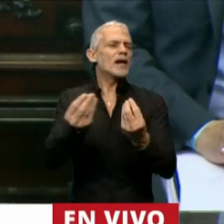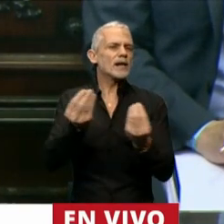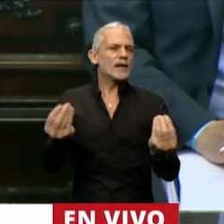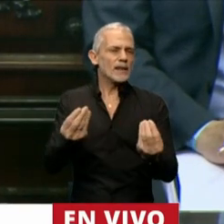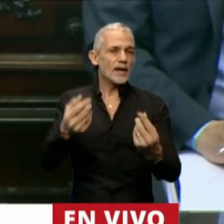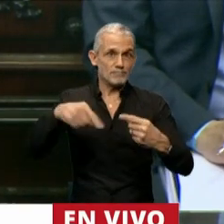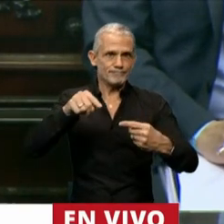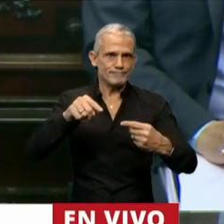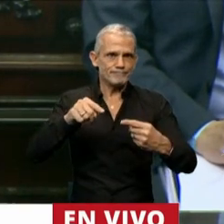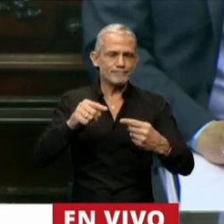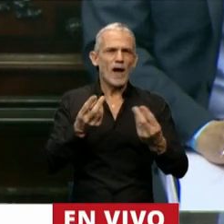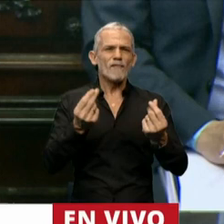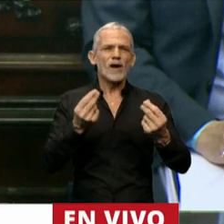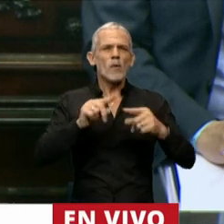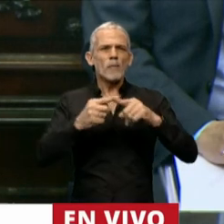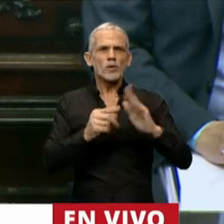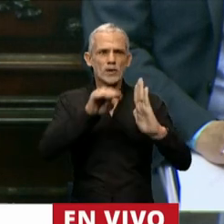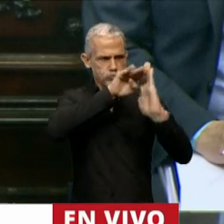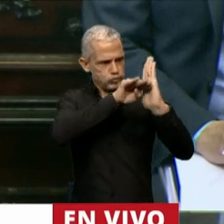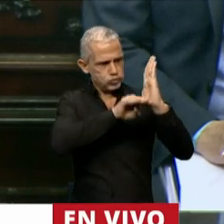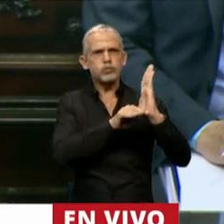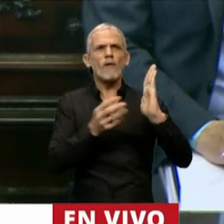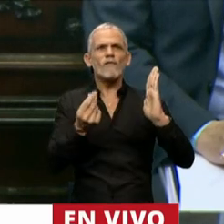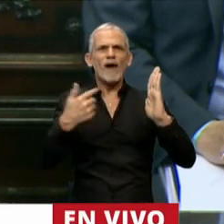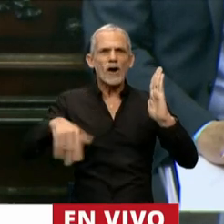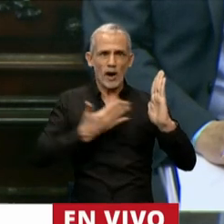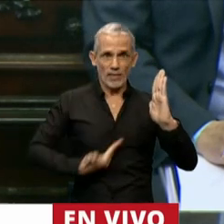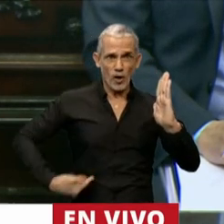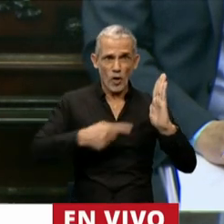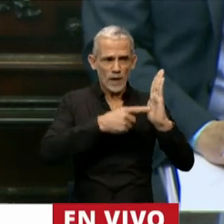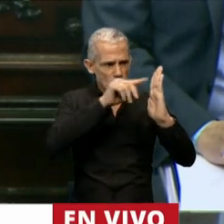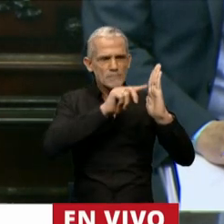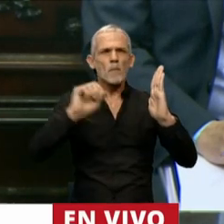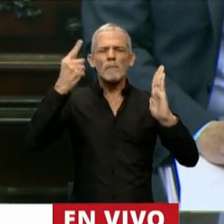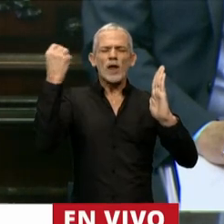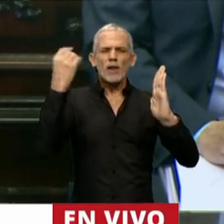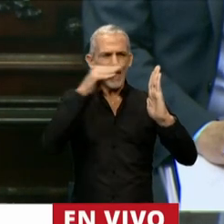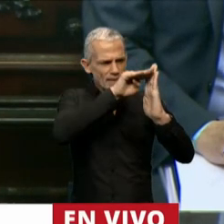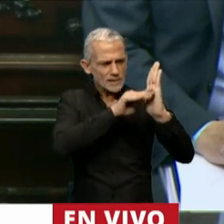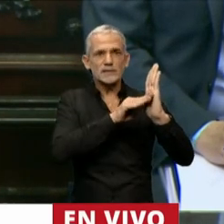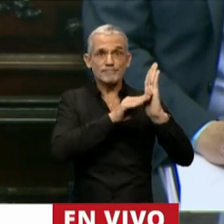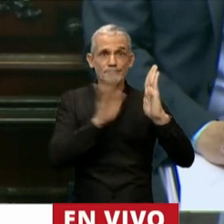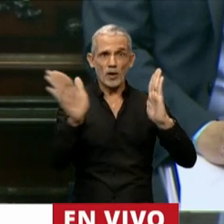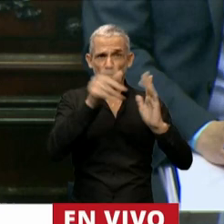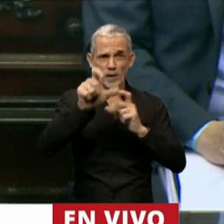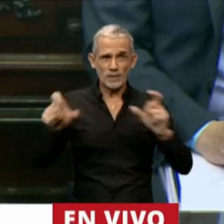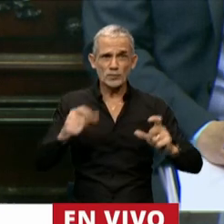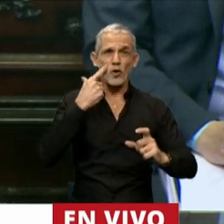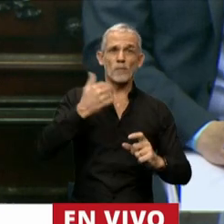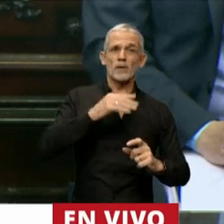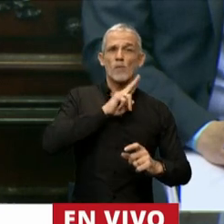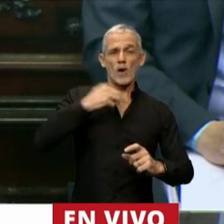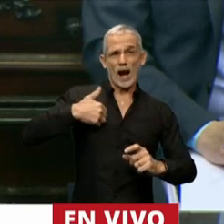representan nuestros valores políticos, los valores políticos de este gobierno y las prioridades que los argentinos y argentinas han elegido.